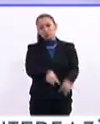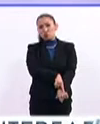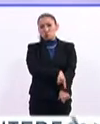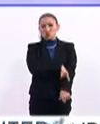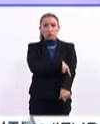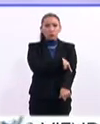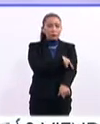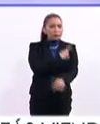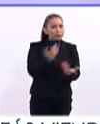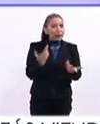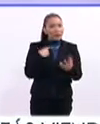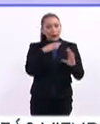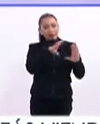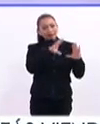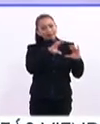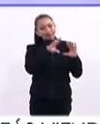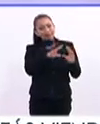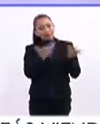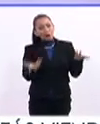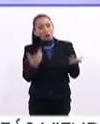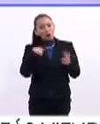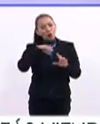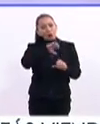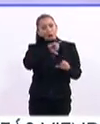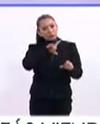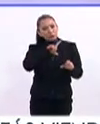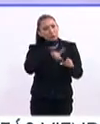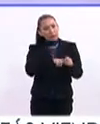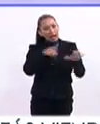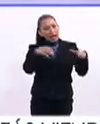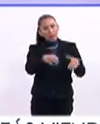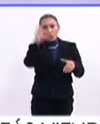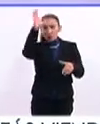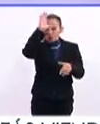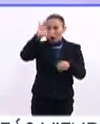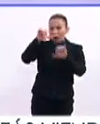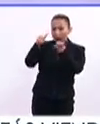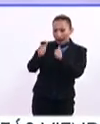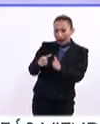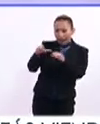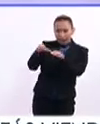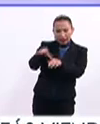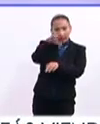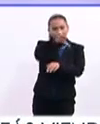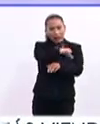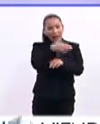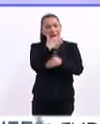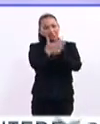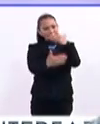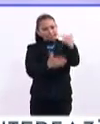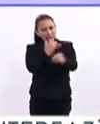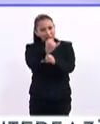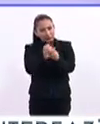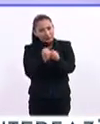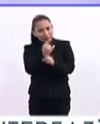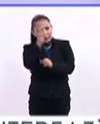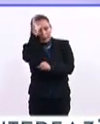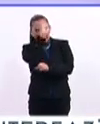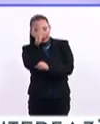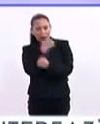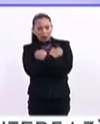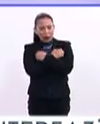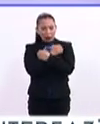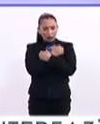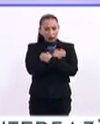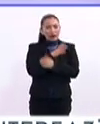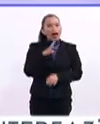en la formación de cuadros especializados en la cultura, el arte, el desarrollo científico, el desarrollo educativo.